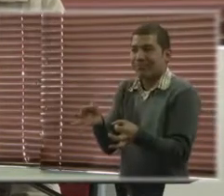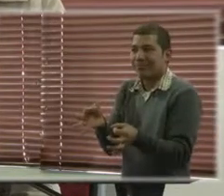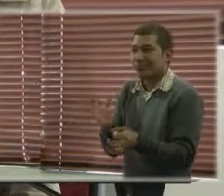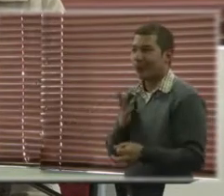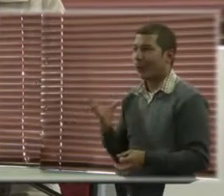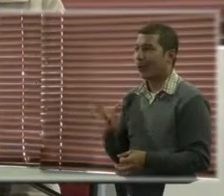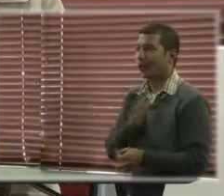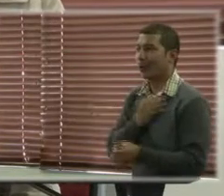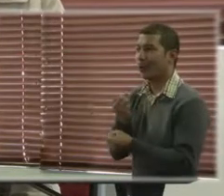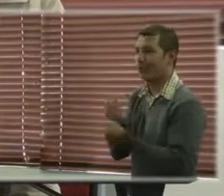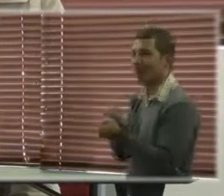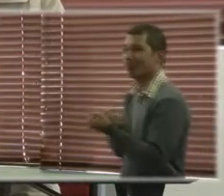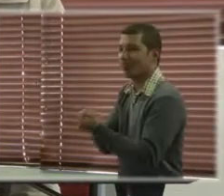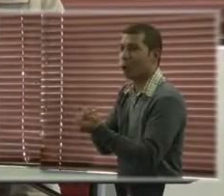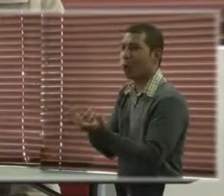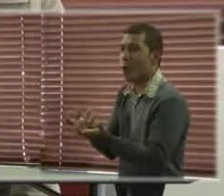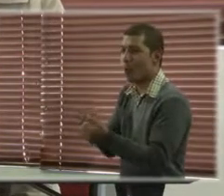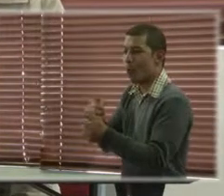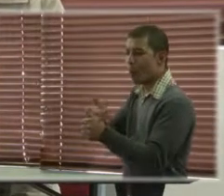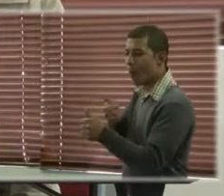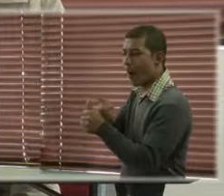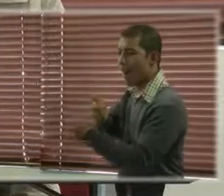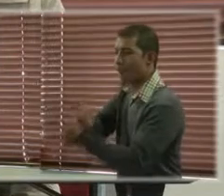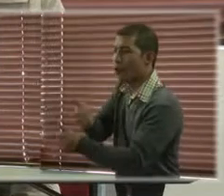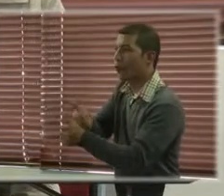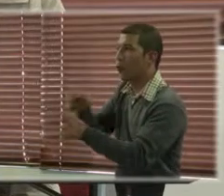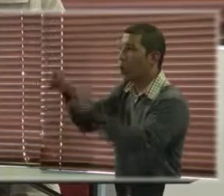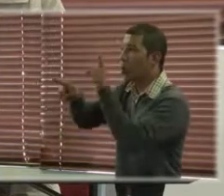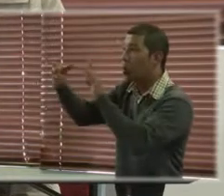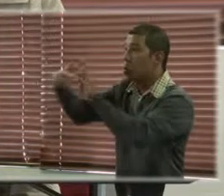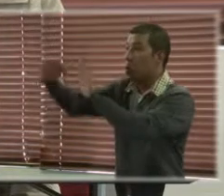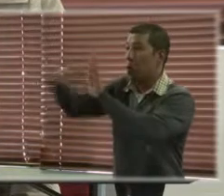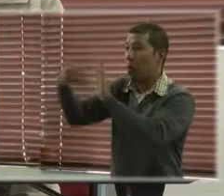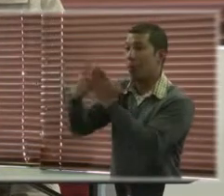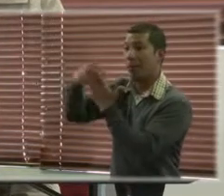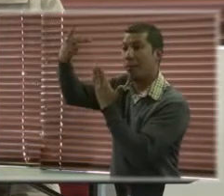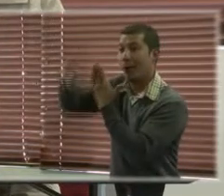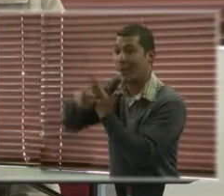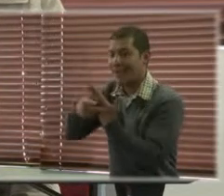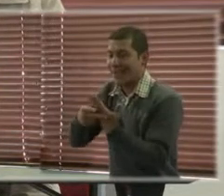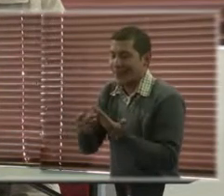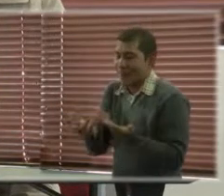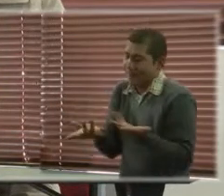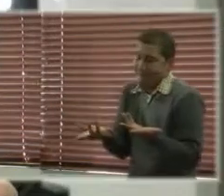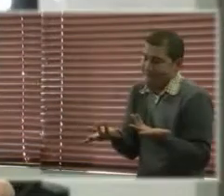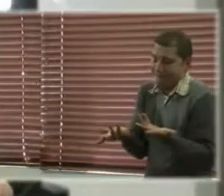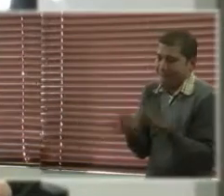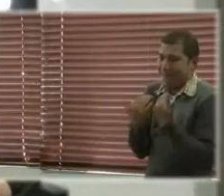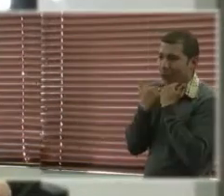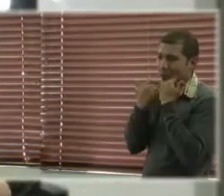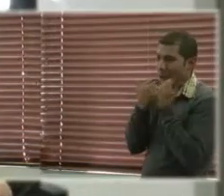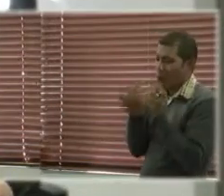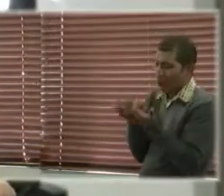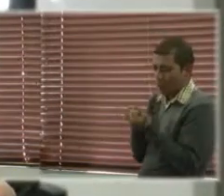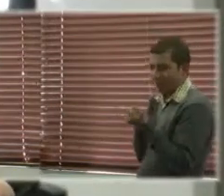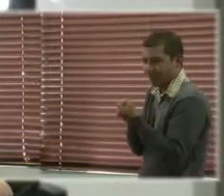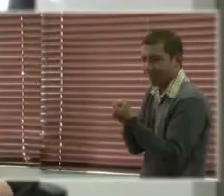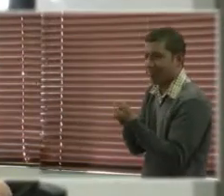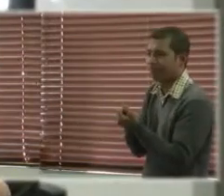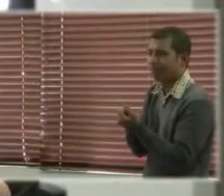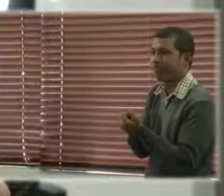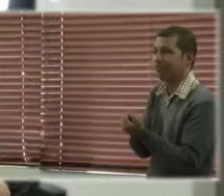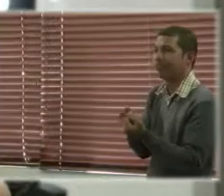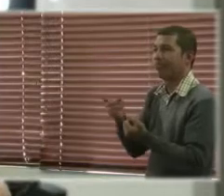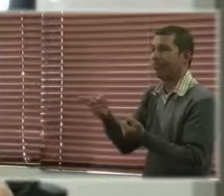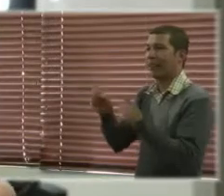dar seguimiento o brindar apoyo a esta iniciativa que ha cuestionado la